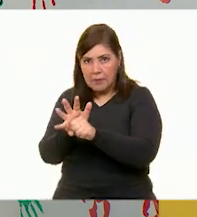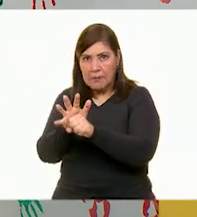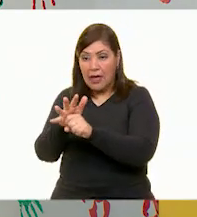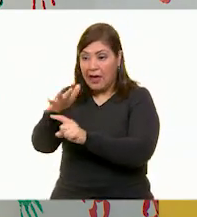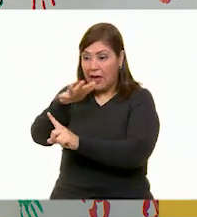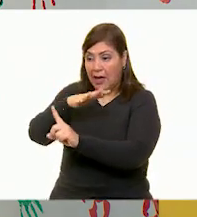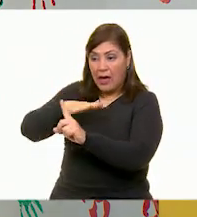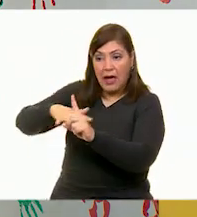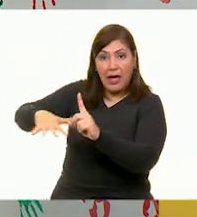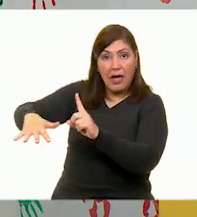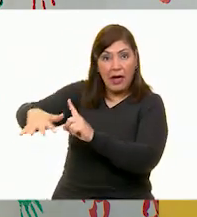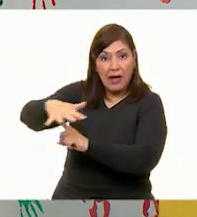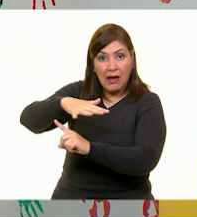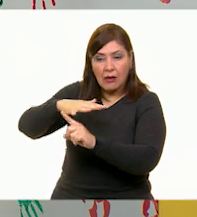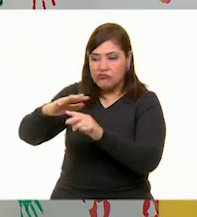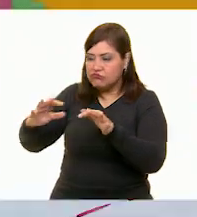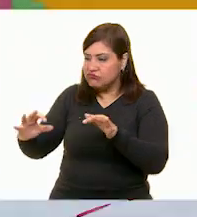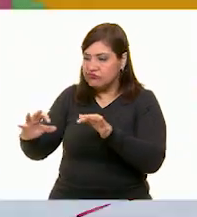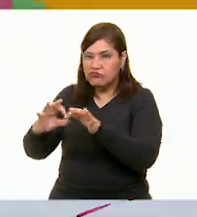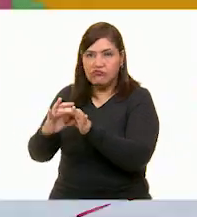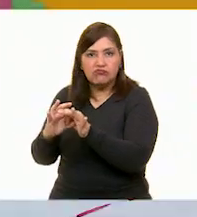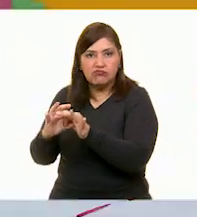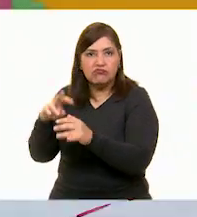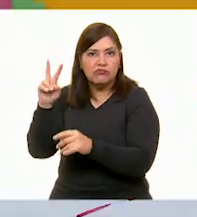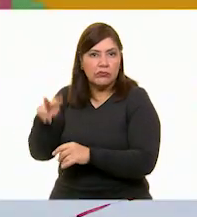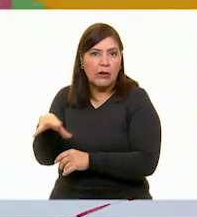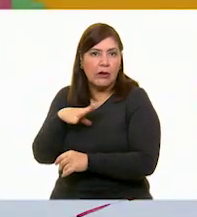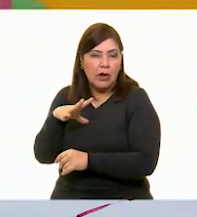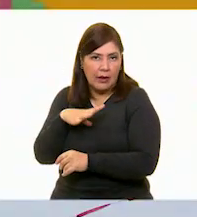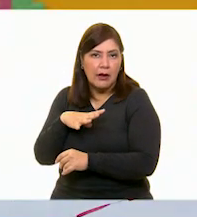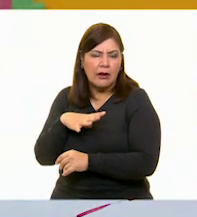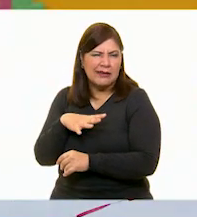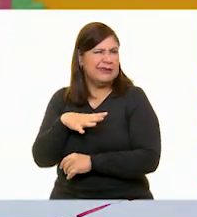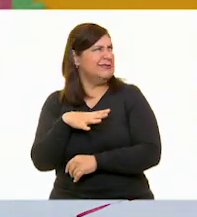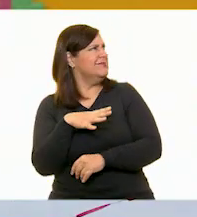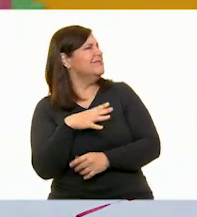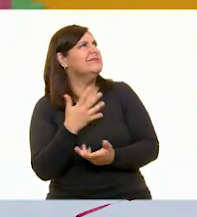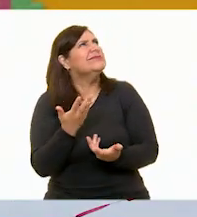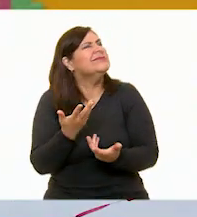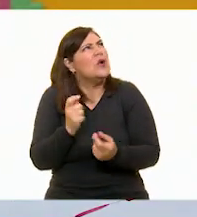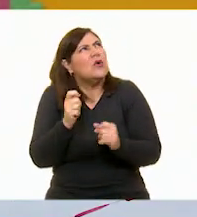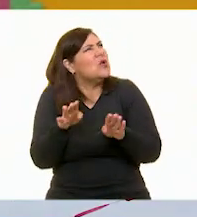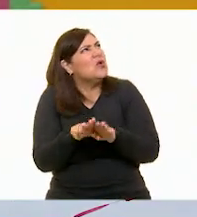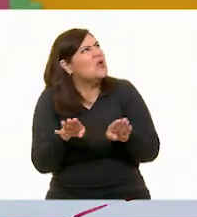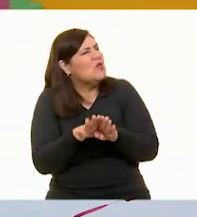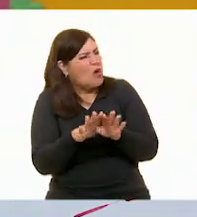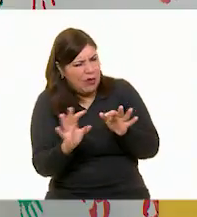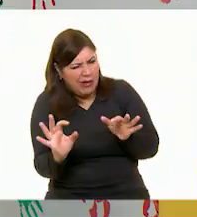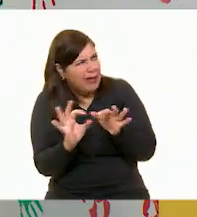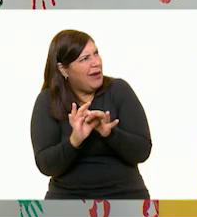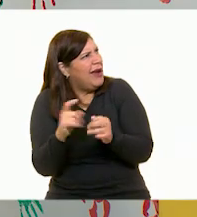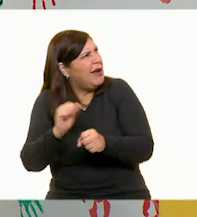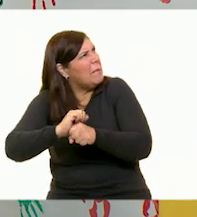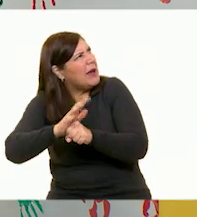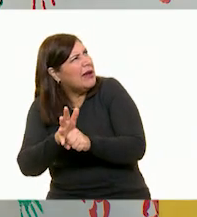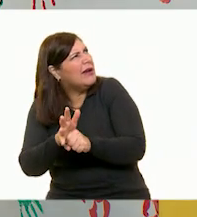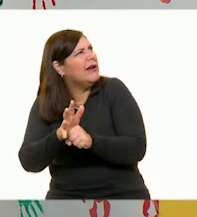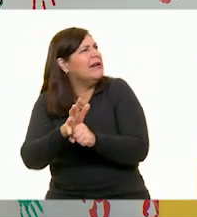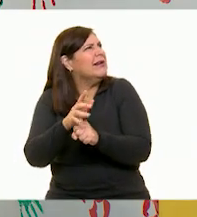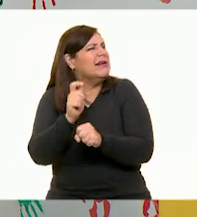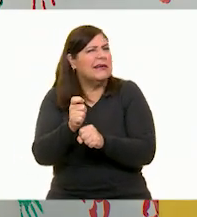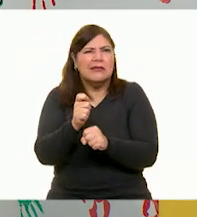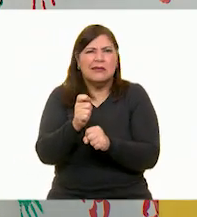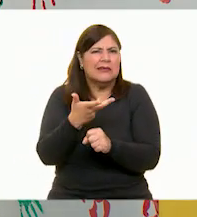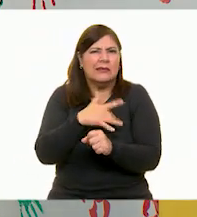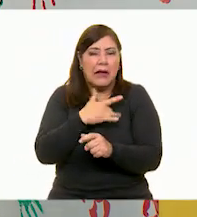completamente relacionados. ¿Completamente? ¿Y cómo se relacionan? Pues la pandemia está